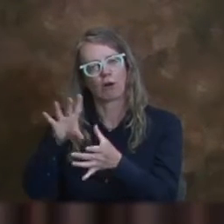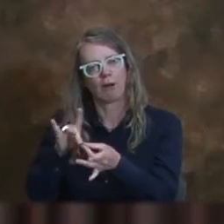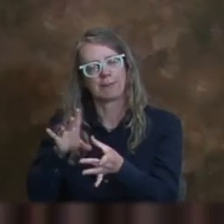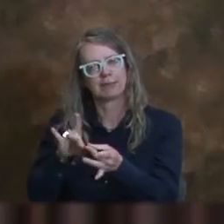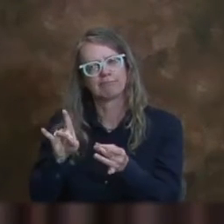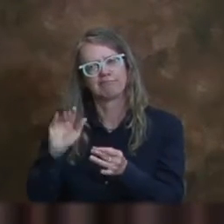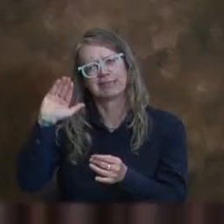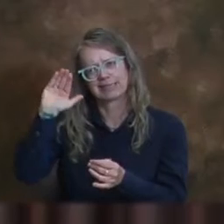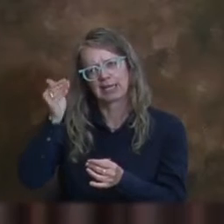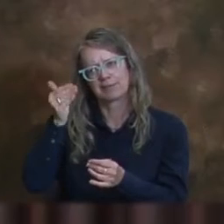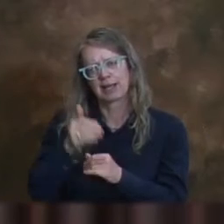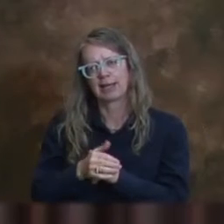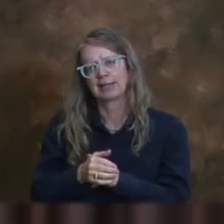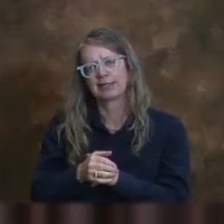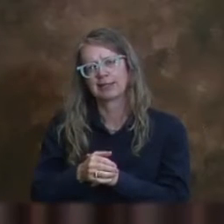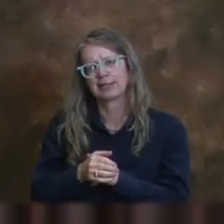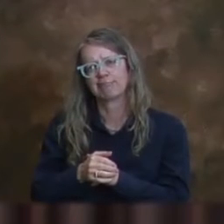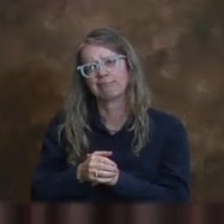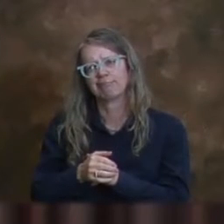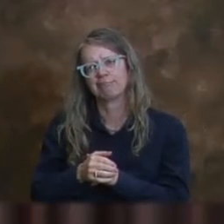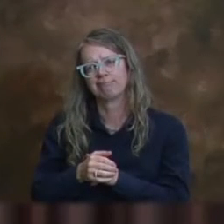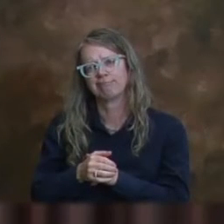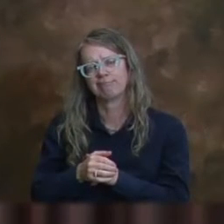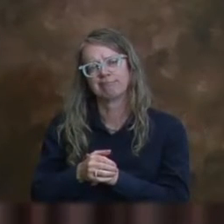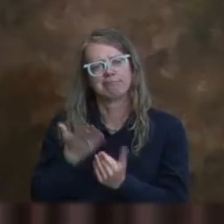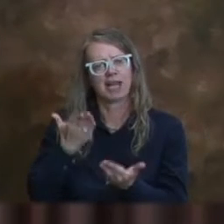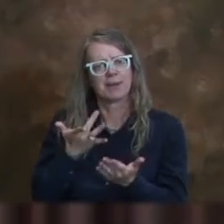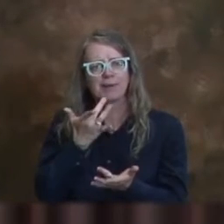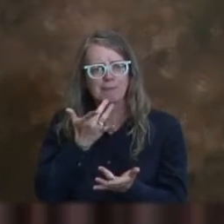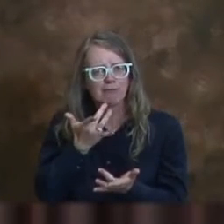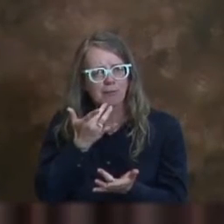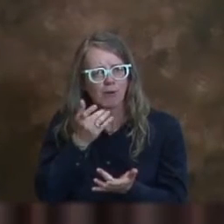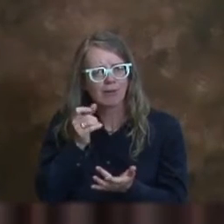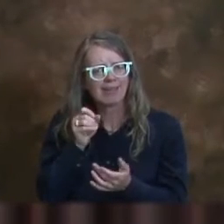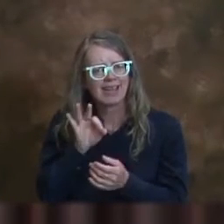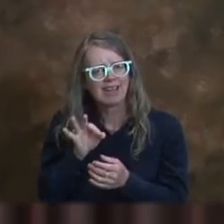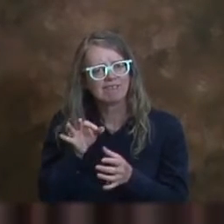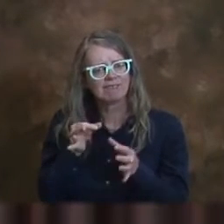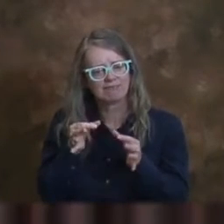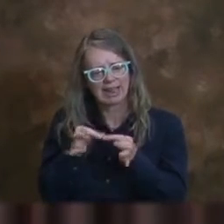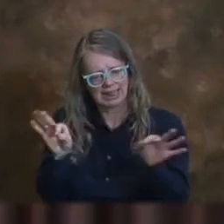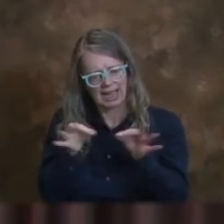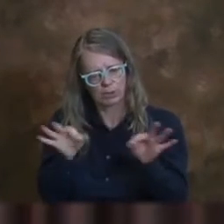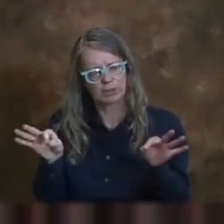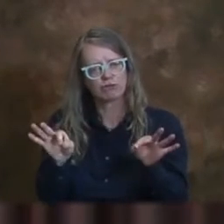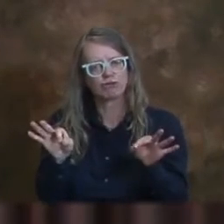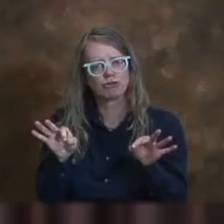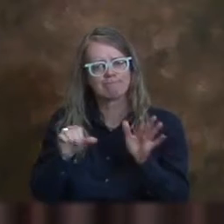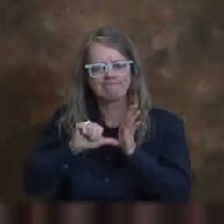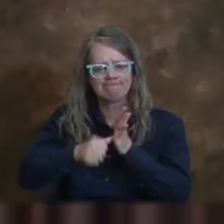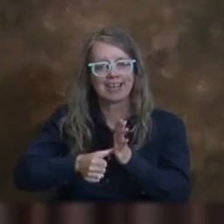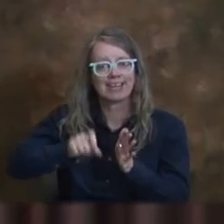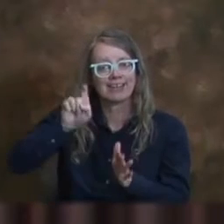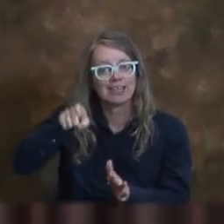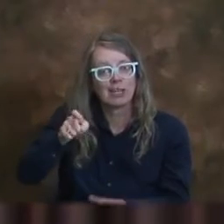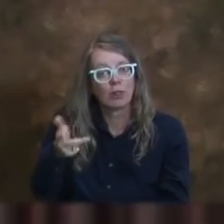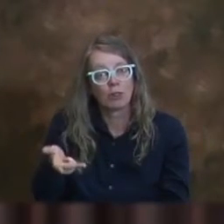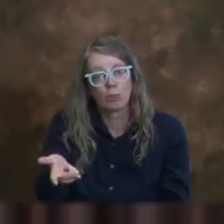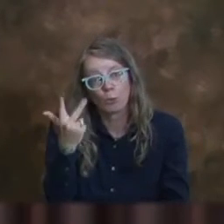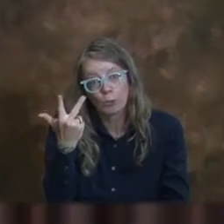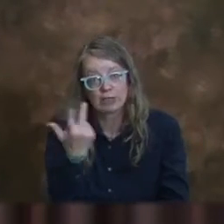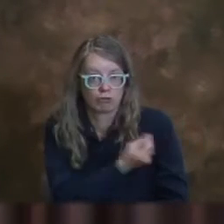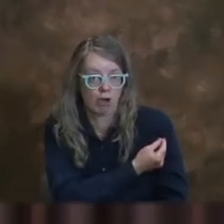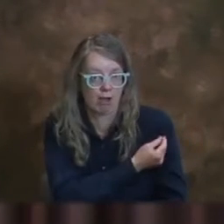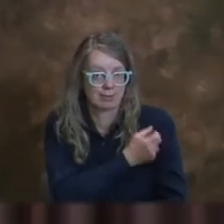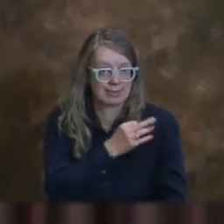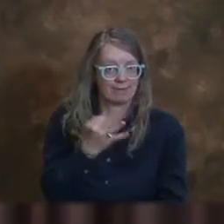pues sería preferible si podemos utilizar el mismo lenguaje. Queremos